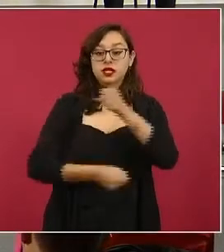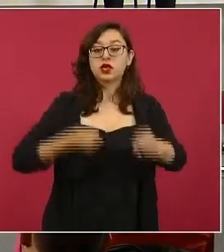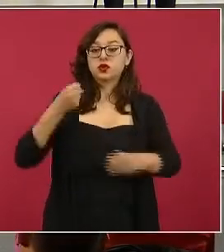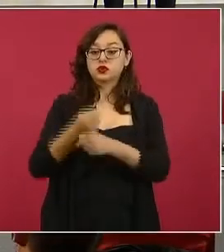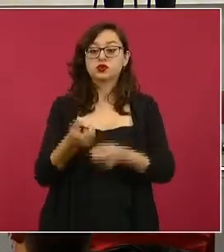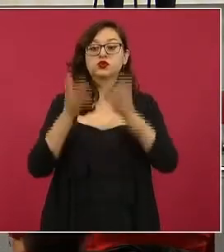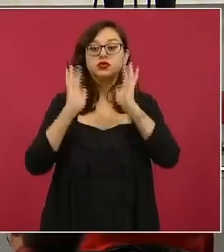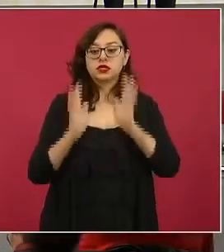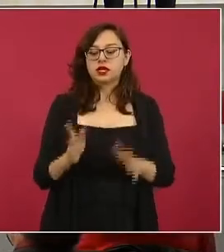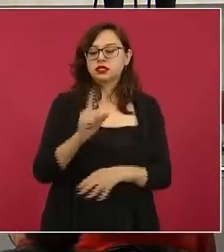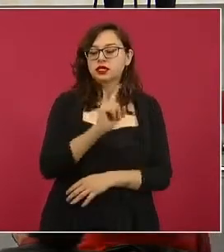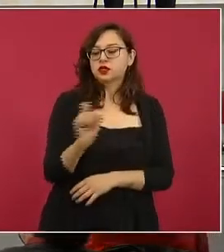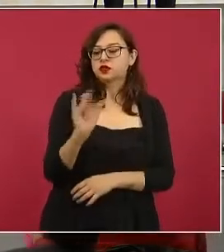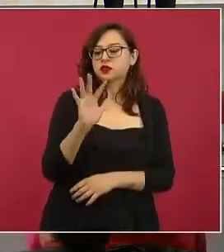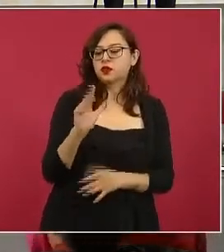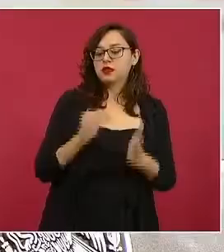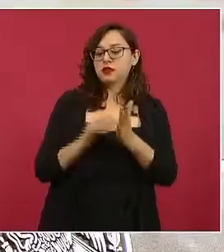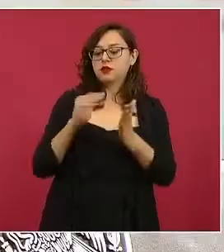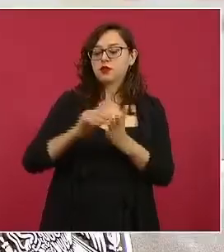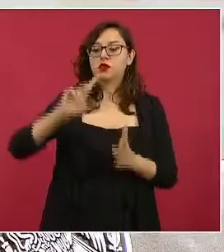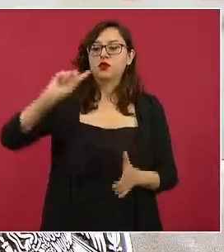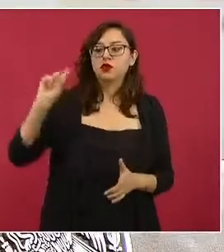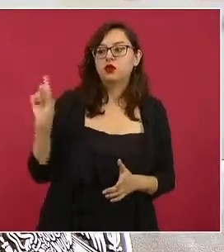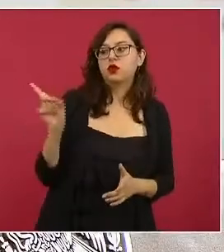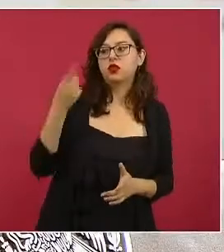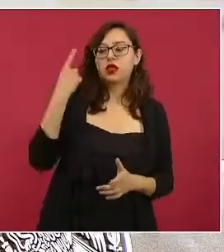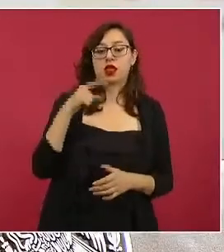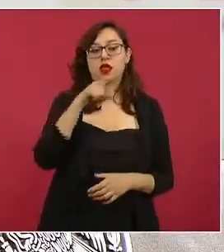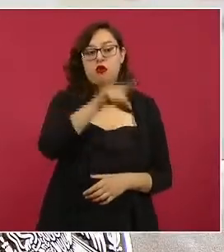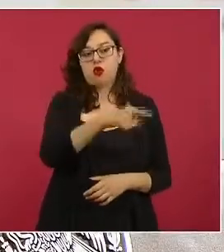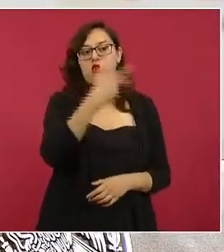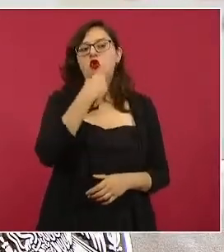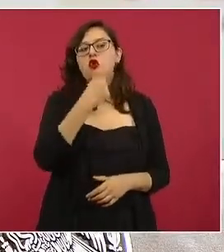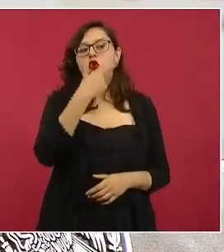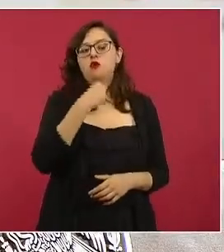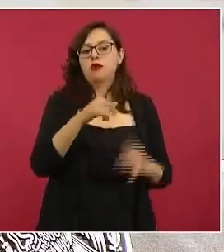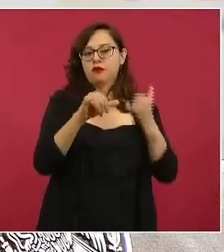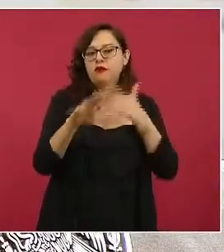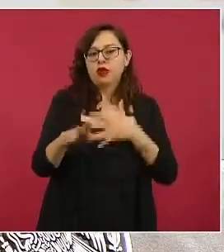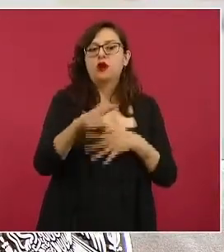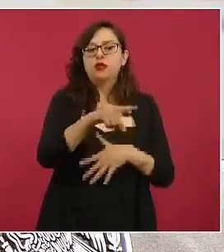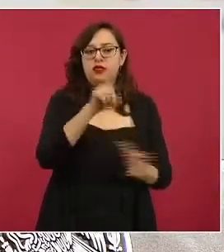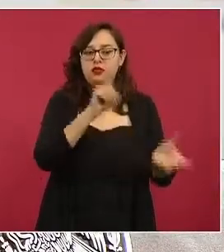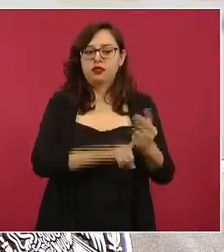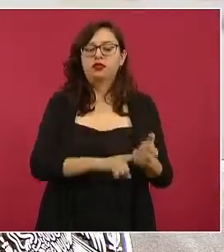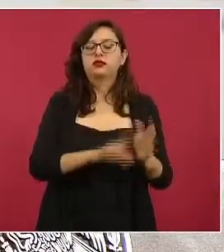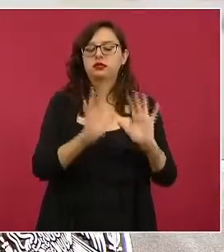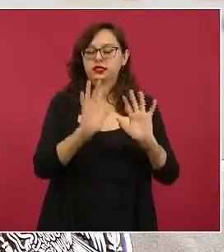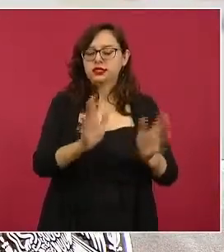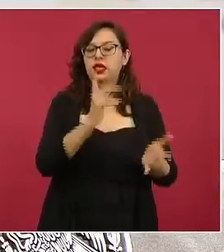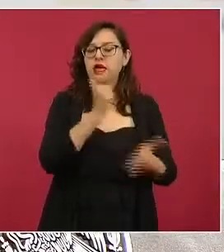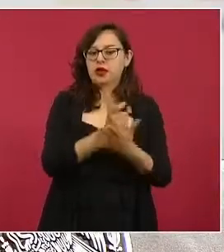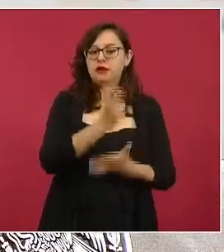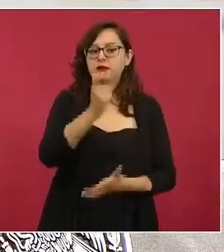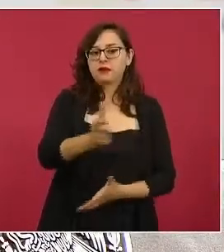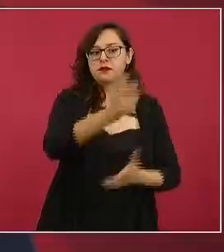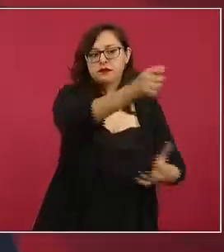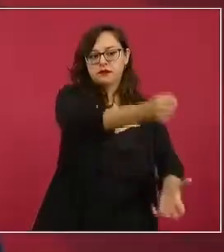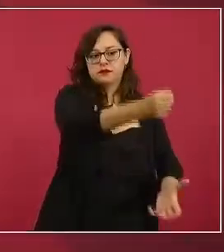se recibieron a finales del año pasado por la reparación del daño del sobreprecio en la